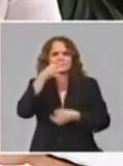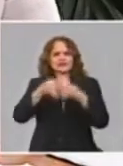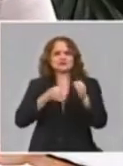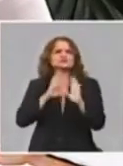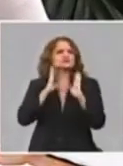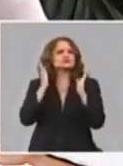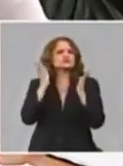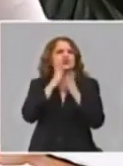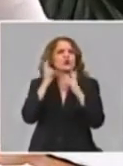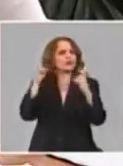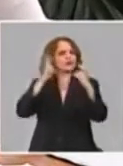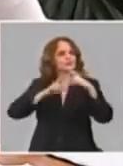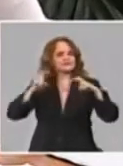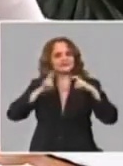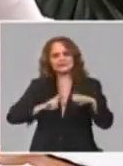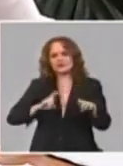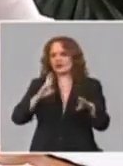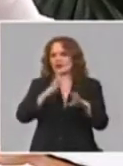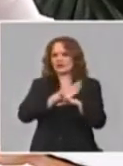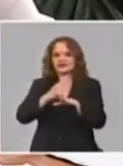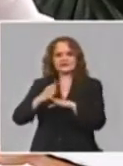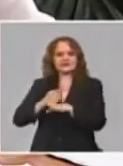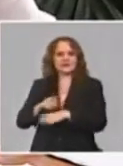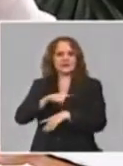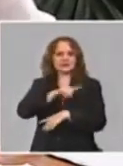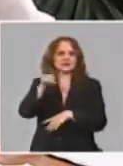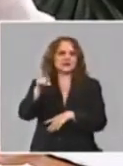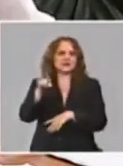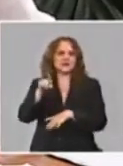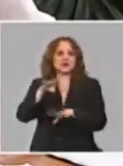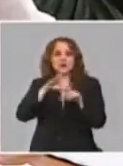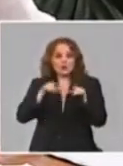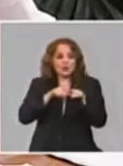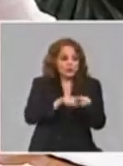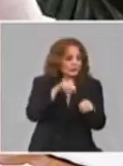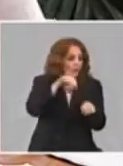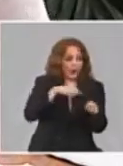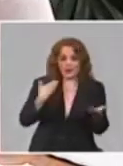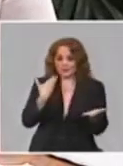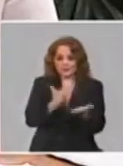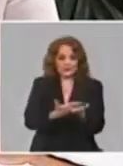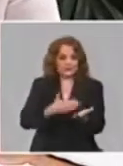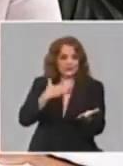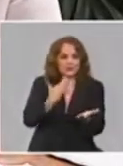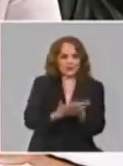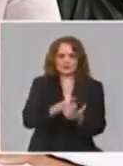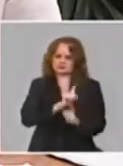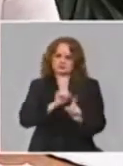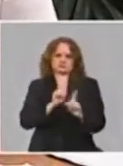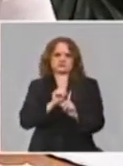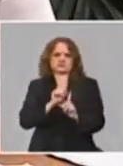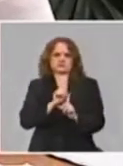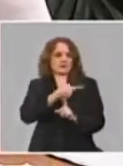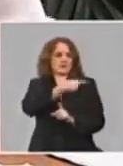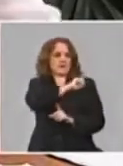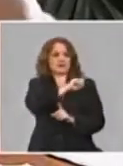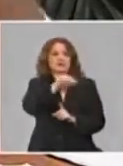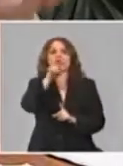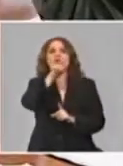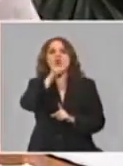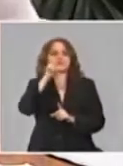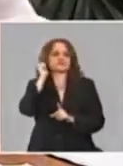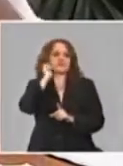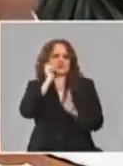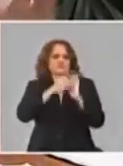investigaciones, ni los tipos de intervención e investigación han llegado al mismo tiempo. En aquel momento eran 12, lógicamente no conocíamos nada, nos